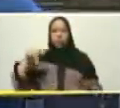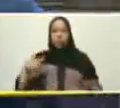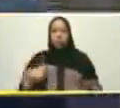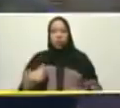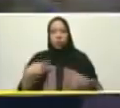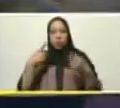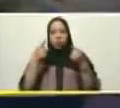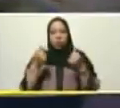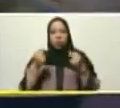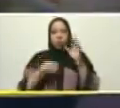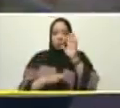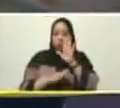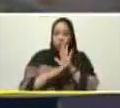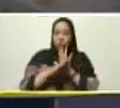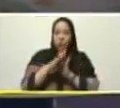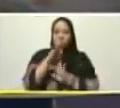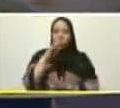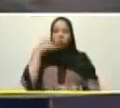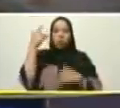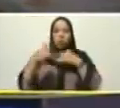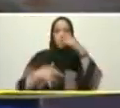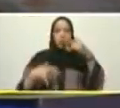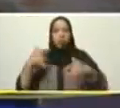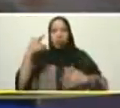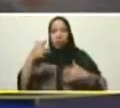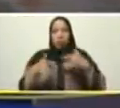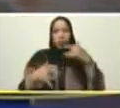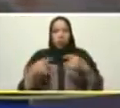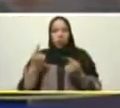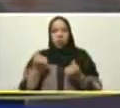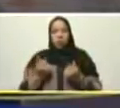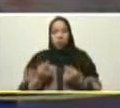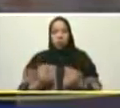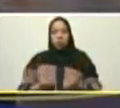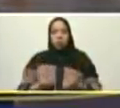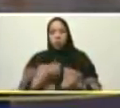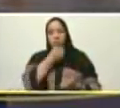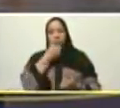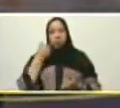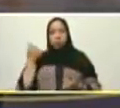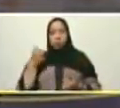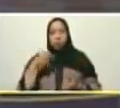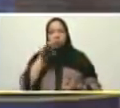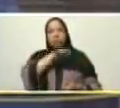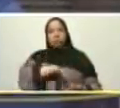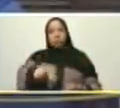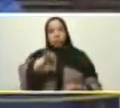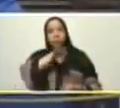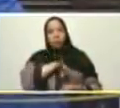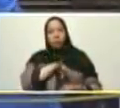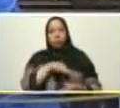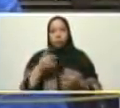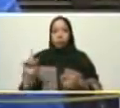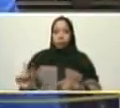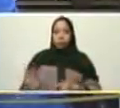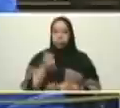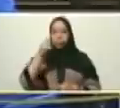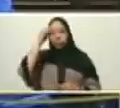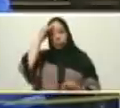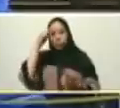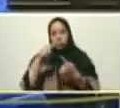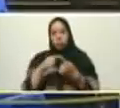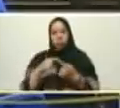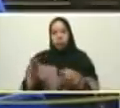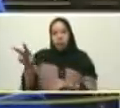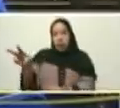economía la activación de la economía la mejoría la sustancial en un primer nivel del